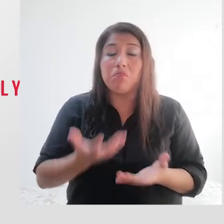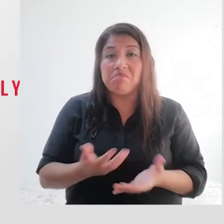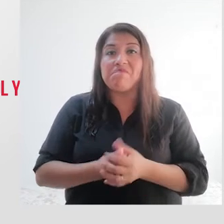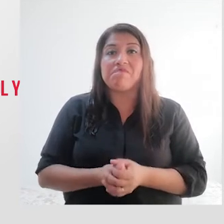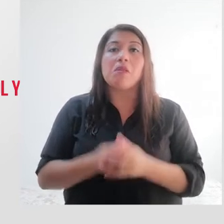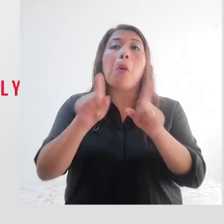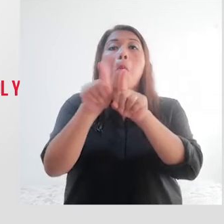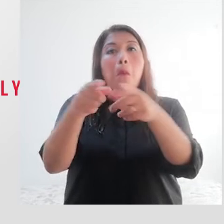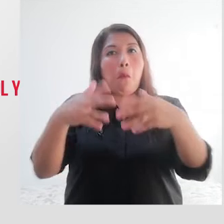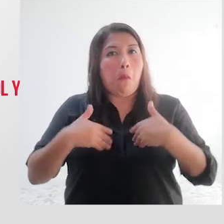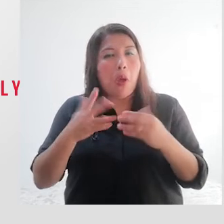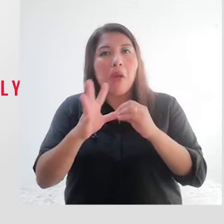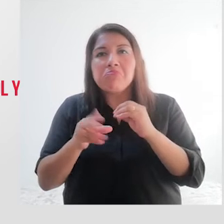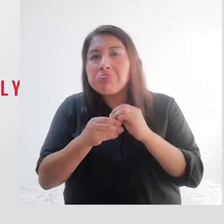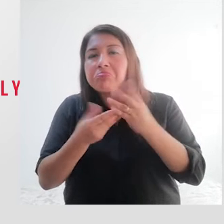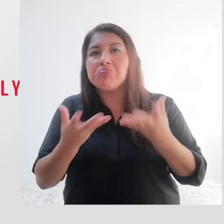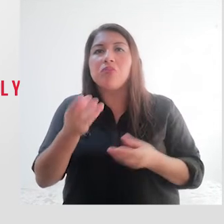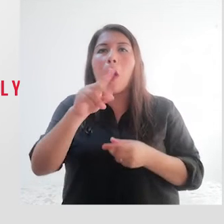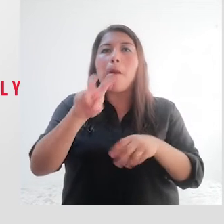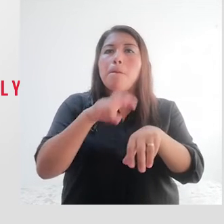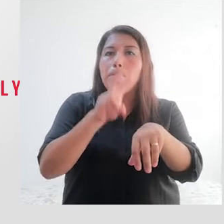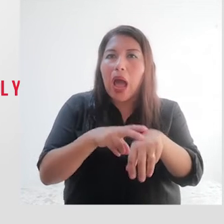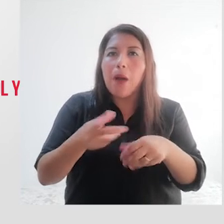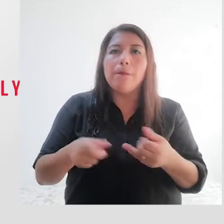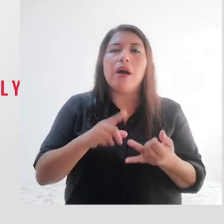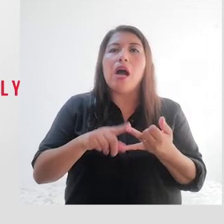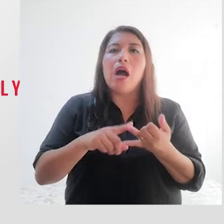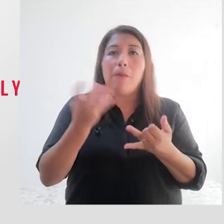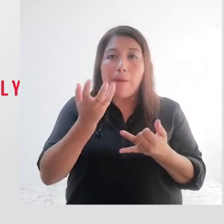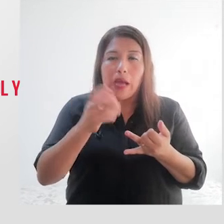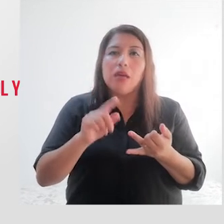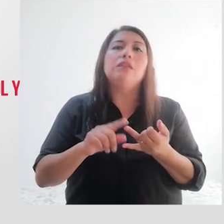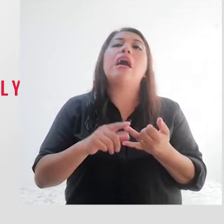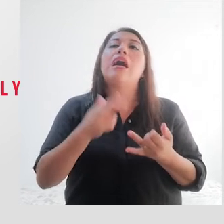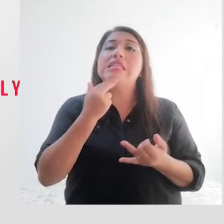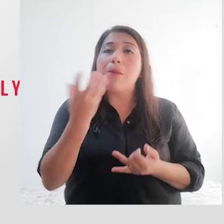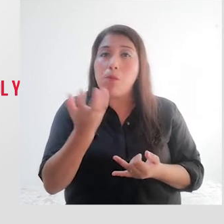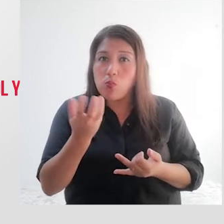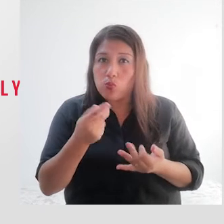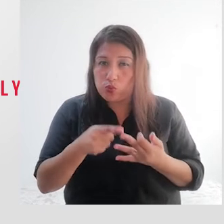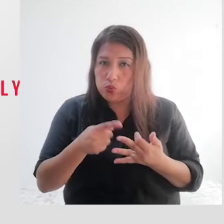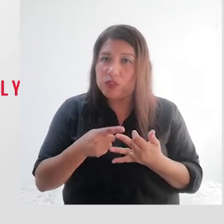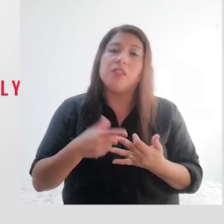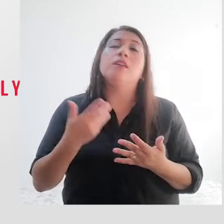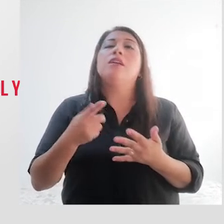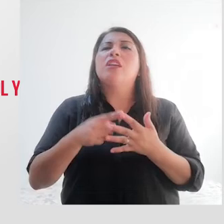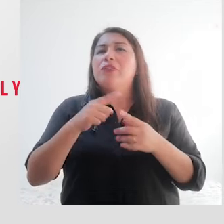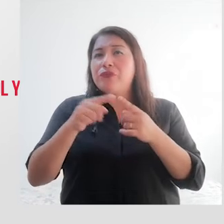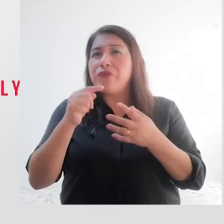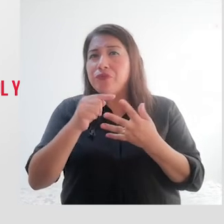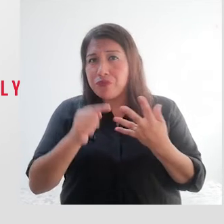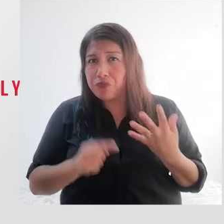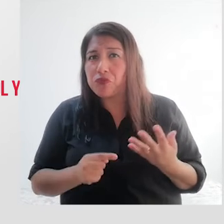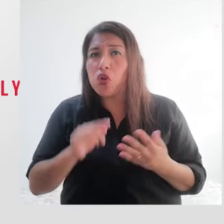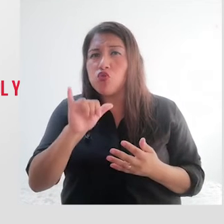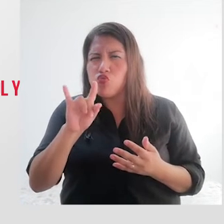también podemos incluir la papa y el camote con cáscara. Esta cáscara va a ayudar mucho a nivelar